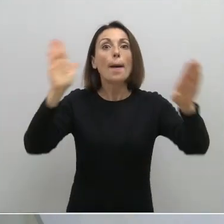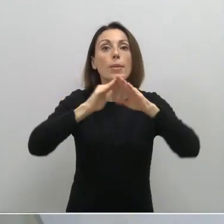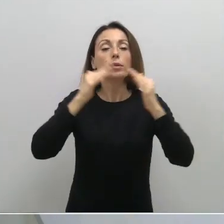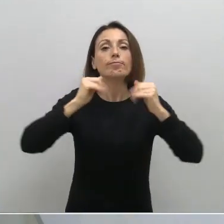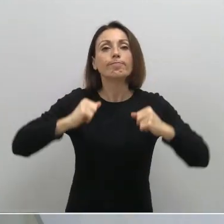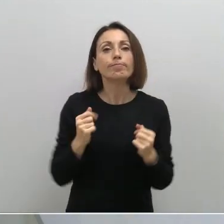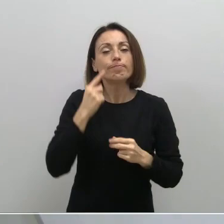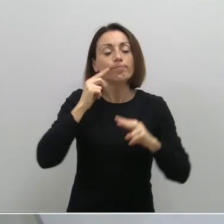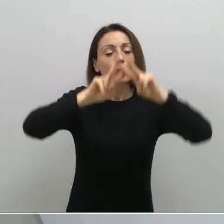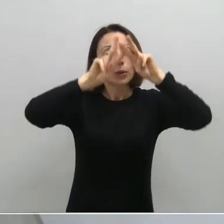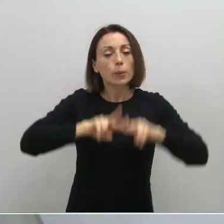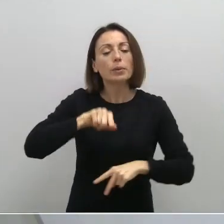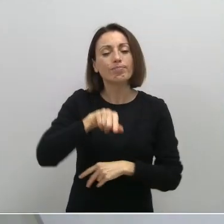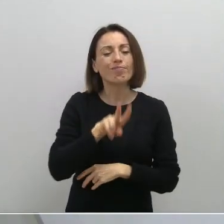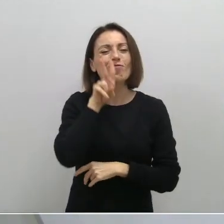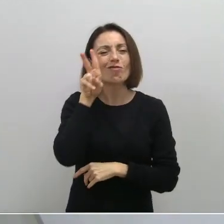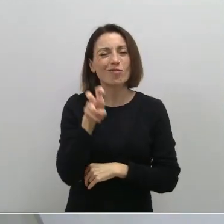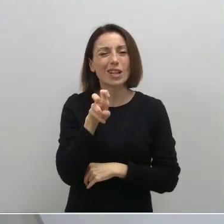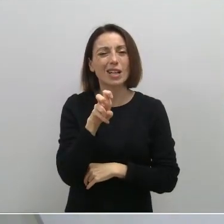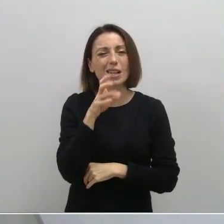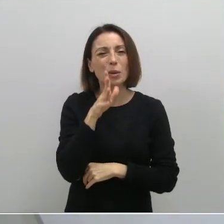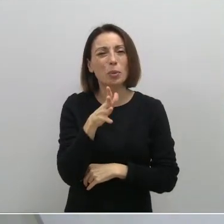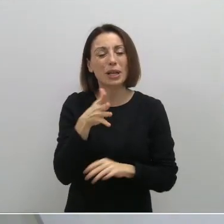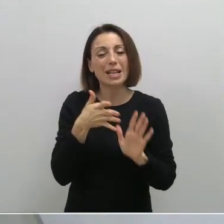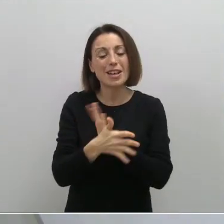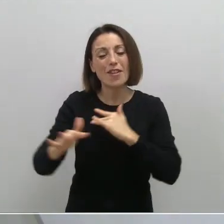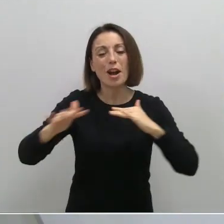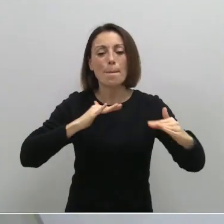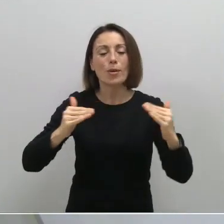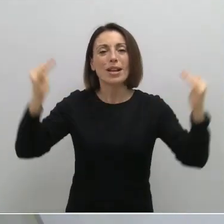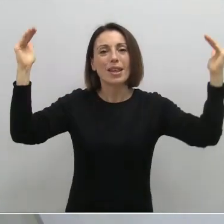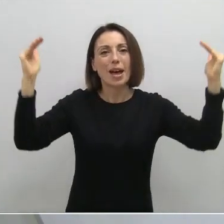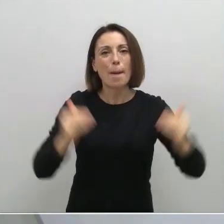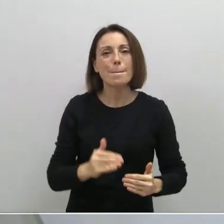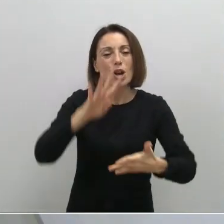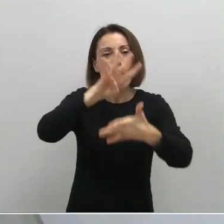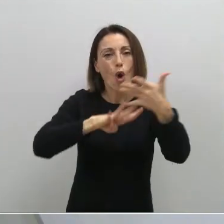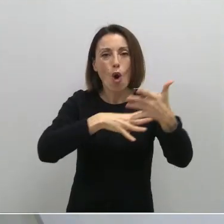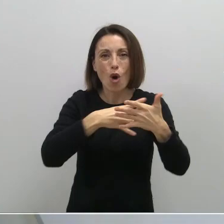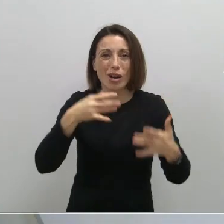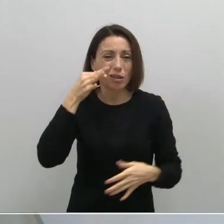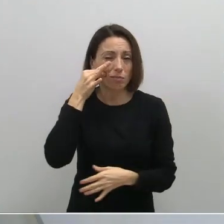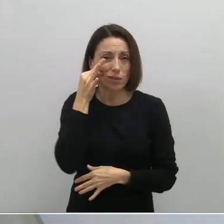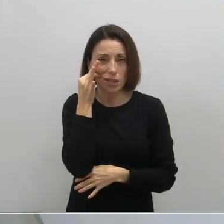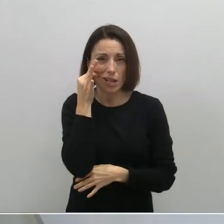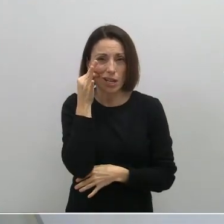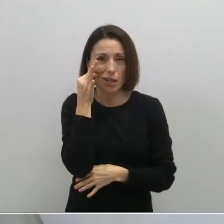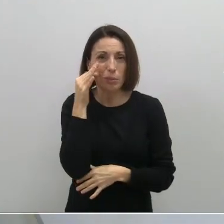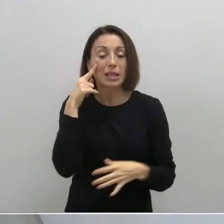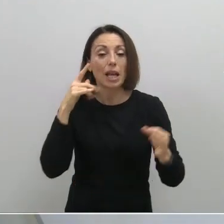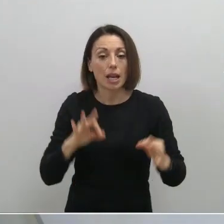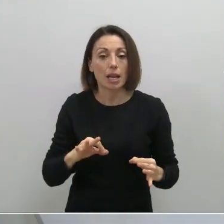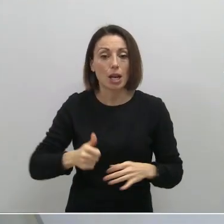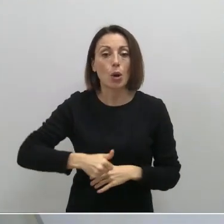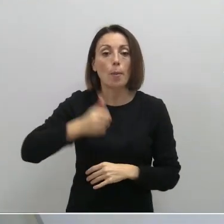pero el toque de queda sí que tiene una utilidad importante porque restringe la movilidad en franjas horarias en las que realmente el riesgo es mayor